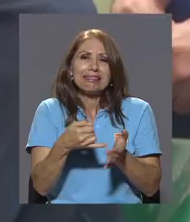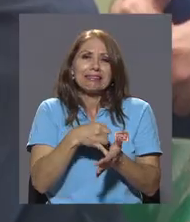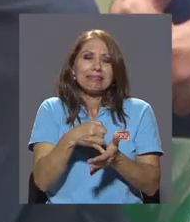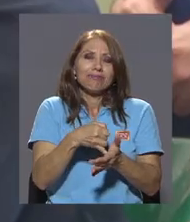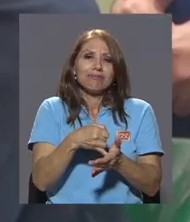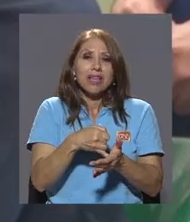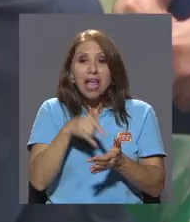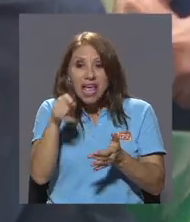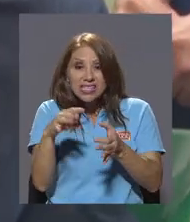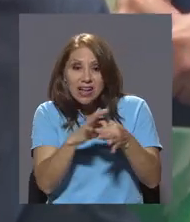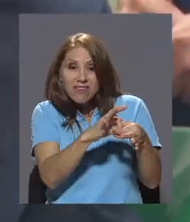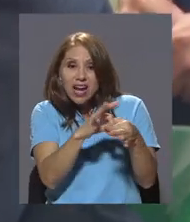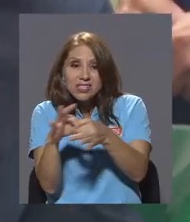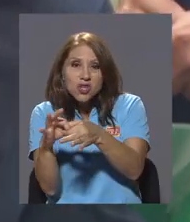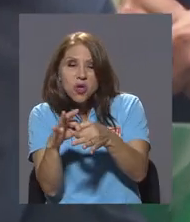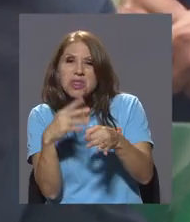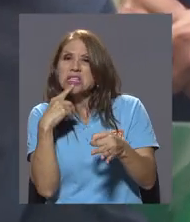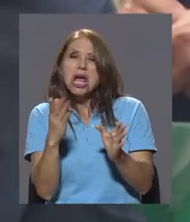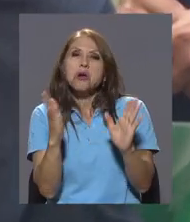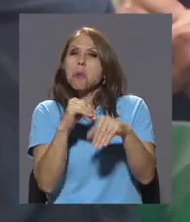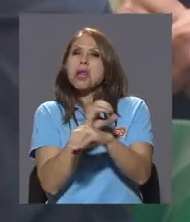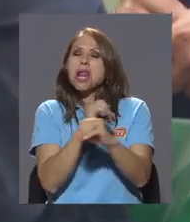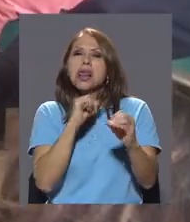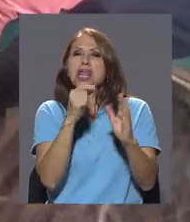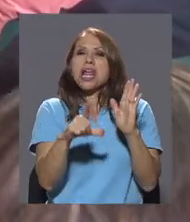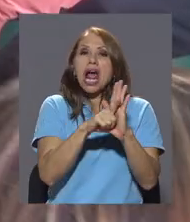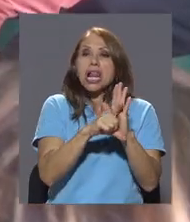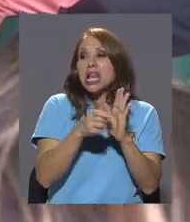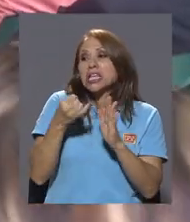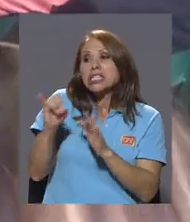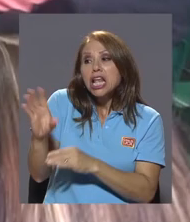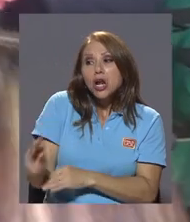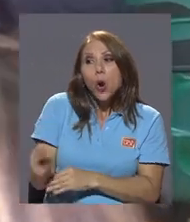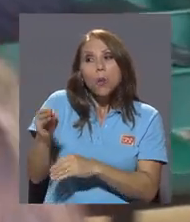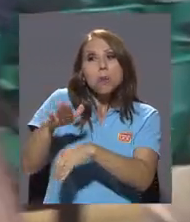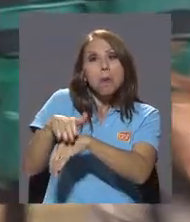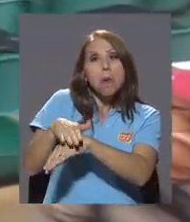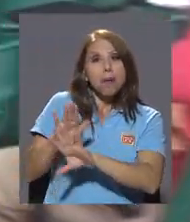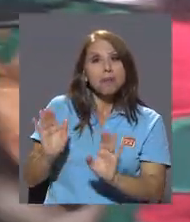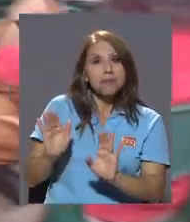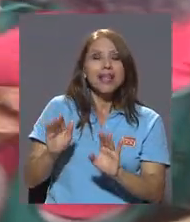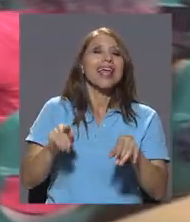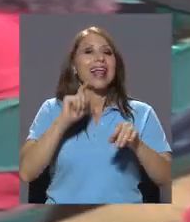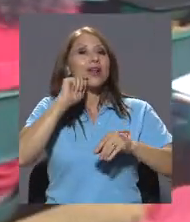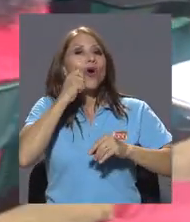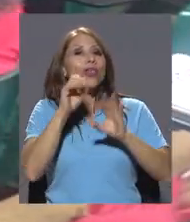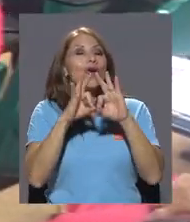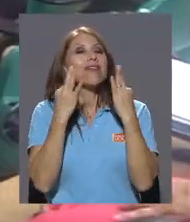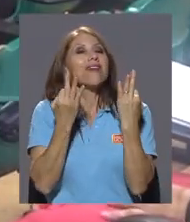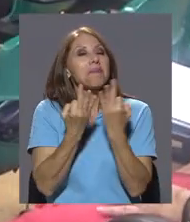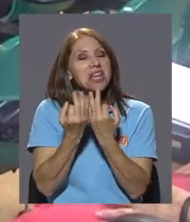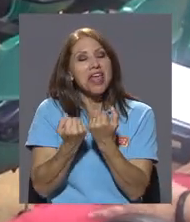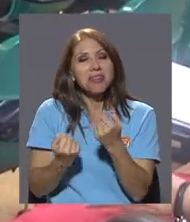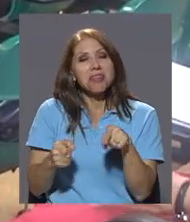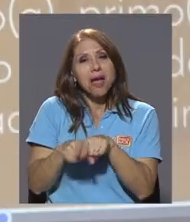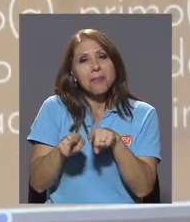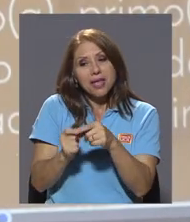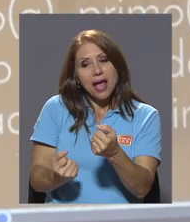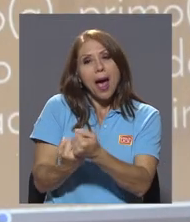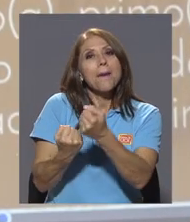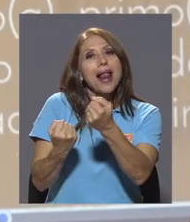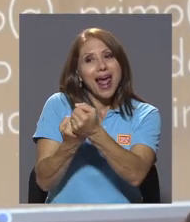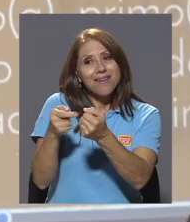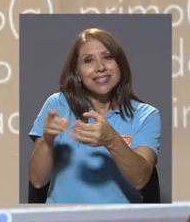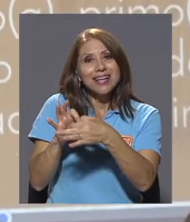este tipo si había consentimiento por parte del menor de edad, y el Código de Familia, que avalaba estas relaciones con el consentimiento de los